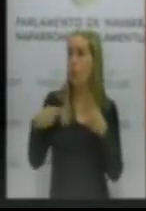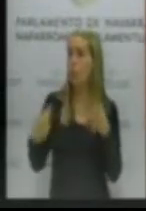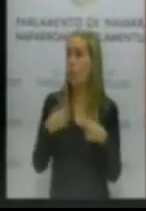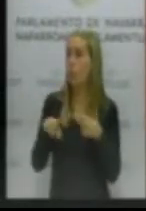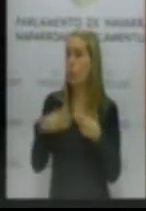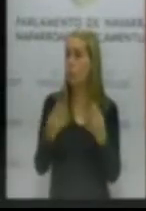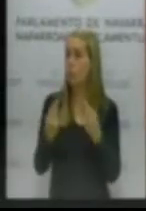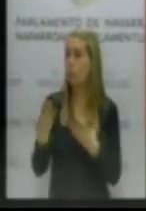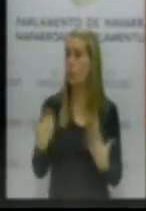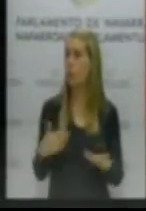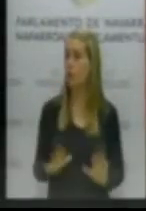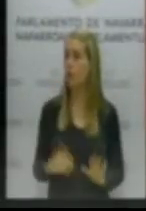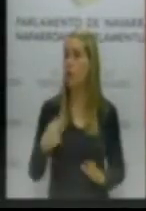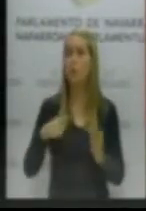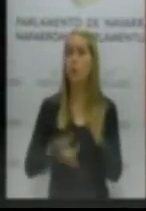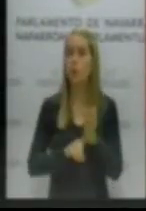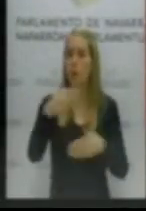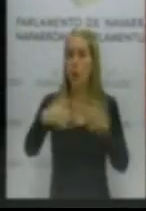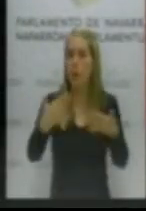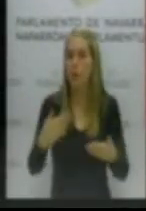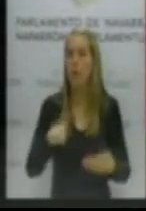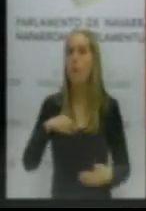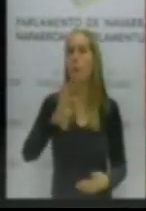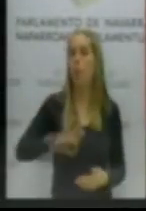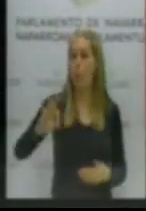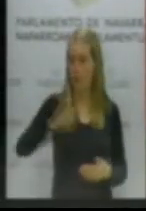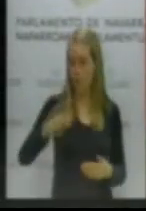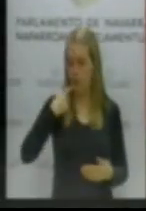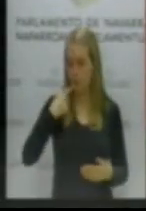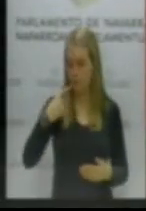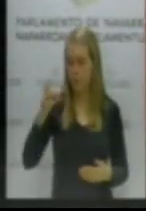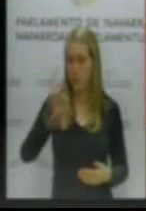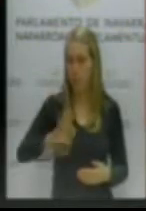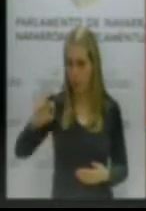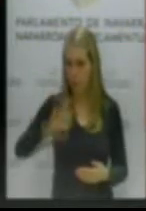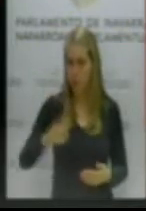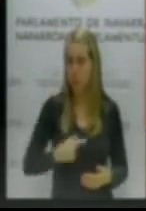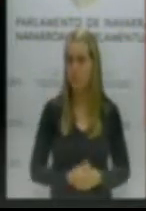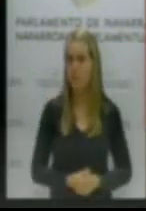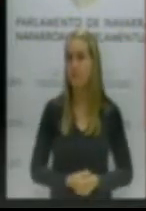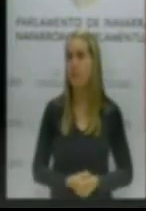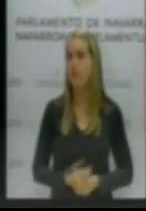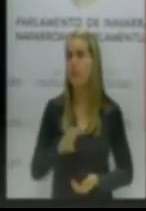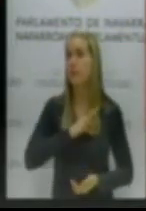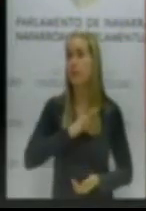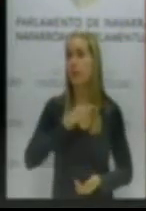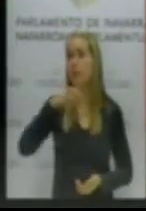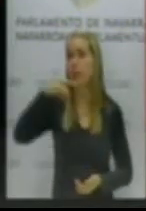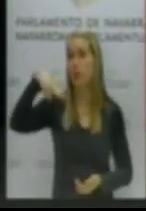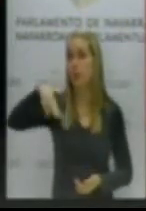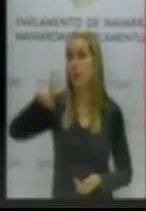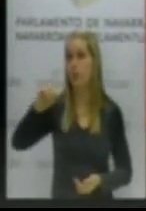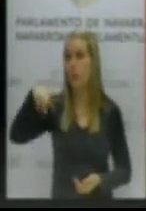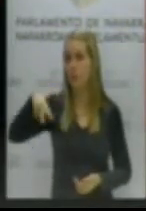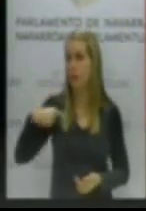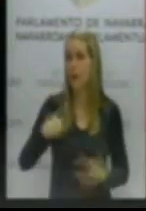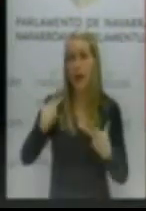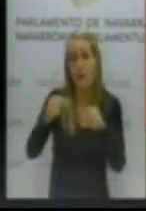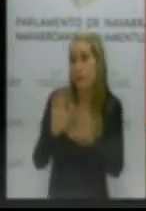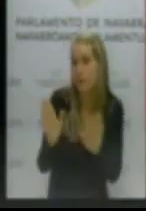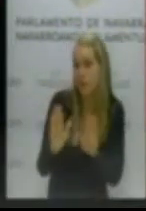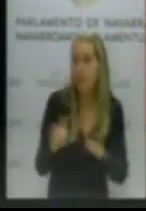Hoy, hoy, hoy, hoy. Pues voy a avanzar voy a decir una cosa Podemos, Podemos. Y al señor Núñez también le tengo que decir otra y acabo.